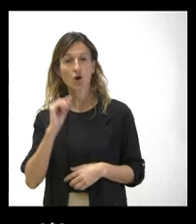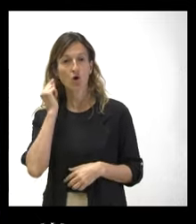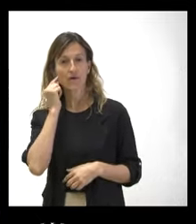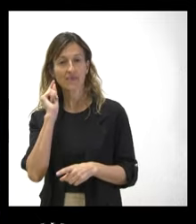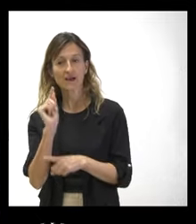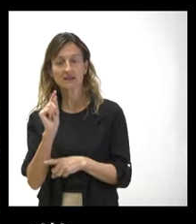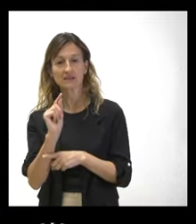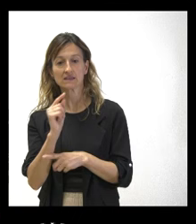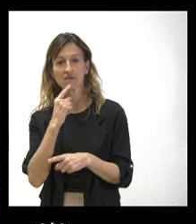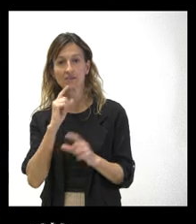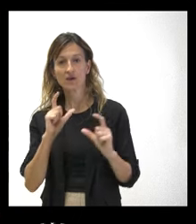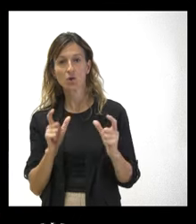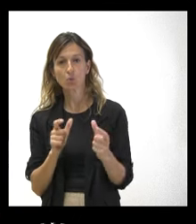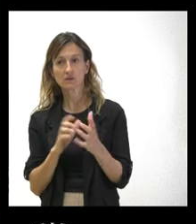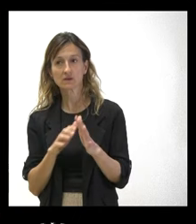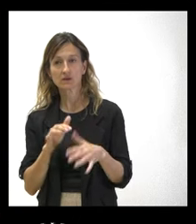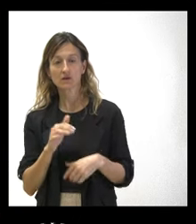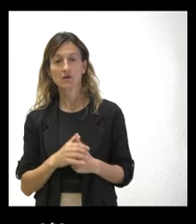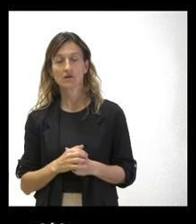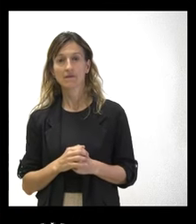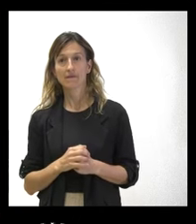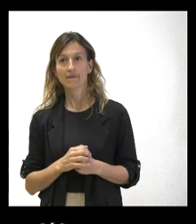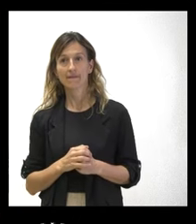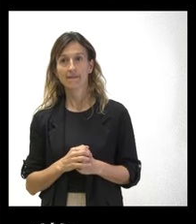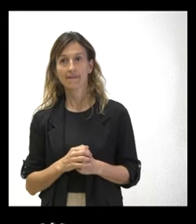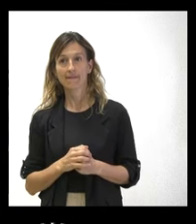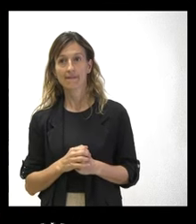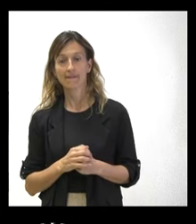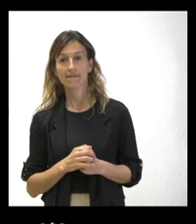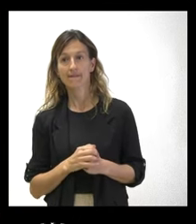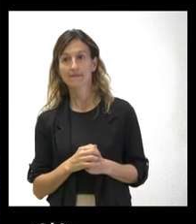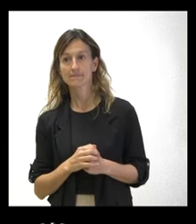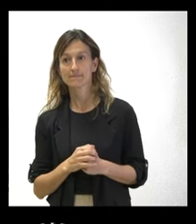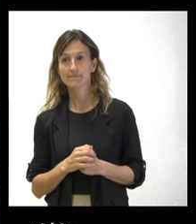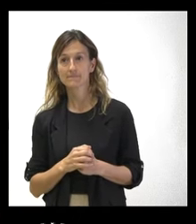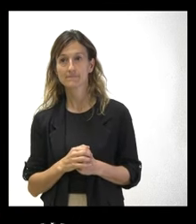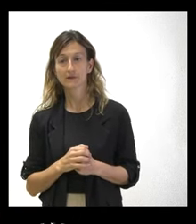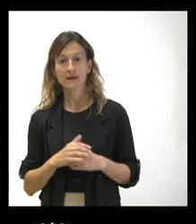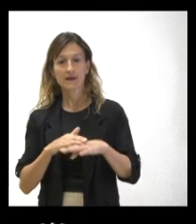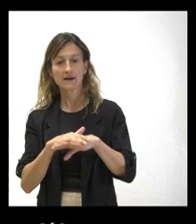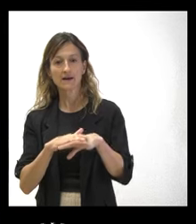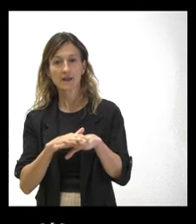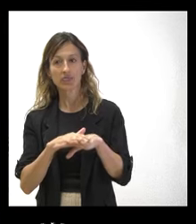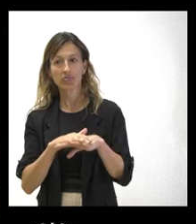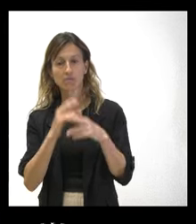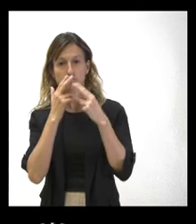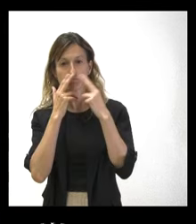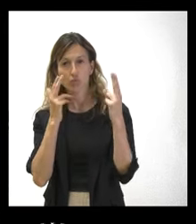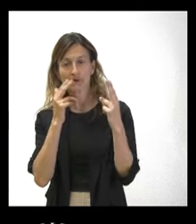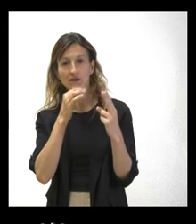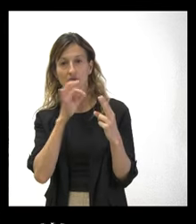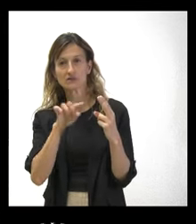¿la Junta ha renunciado a impartir la educación infantil en la red propia o en la red pública? Gracias.